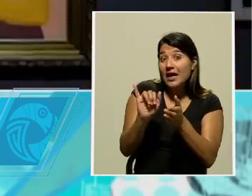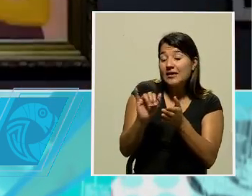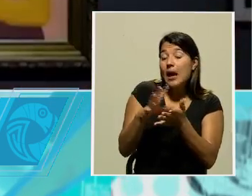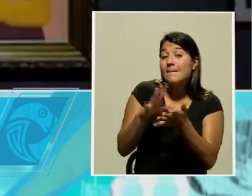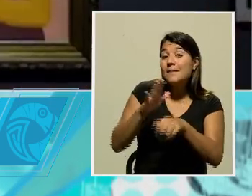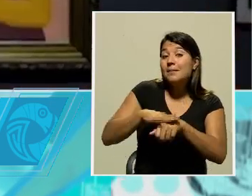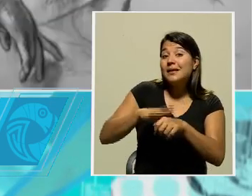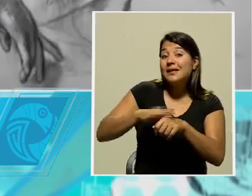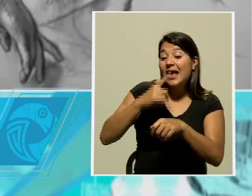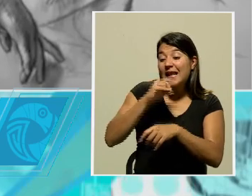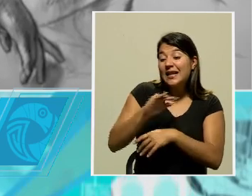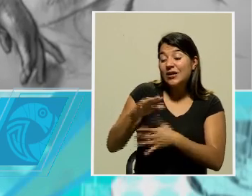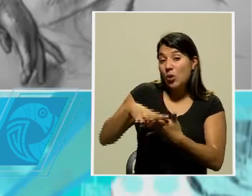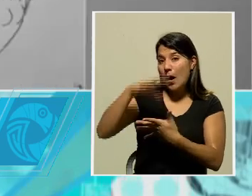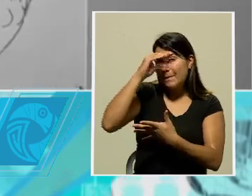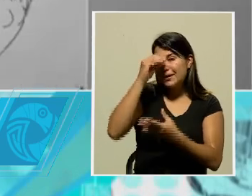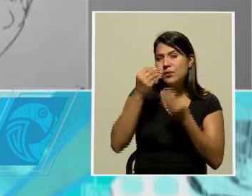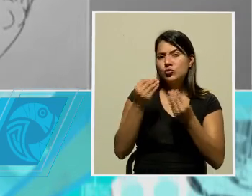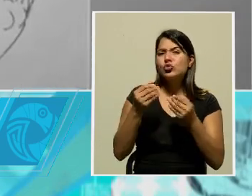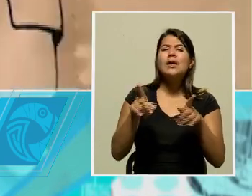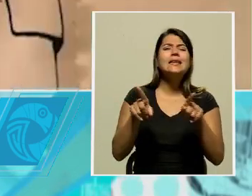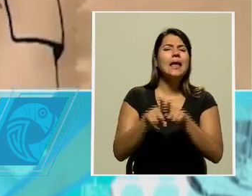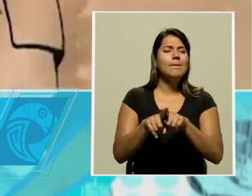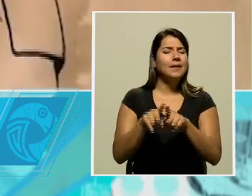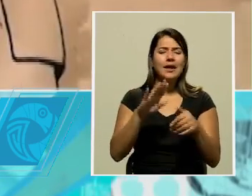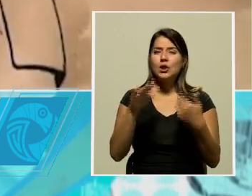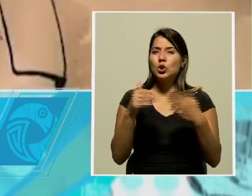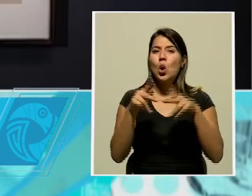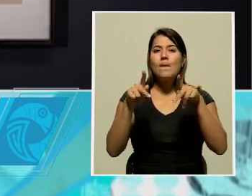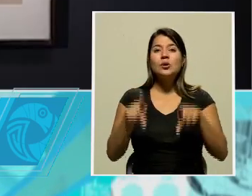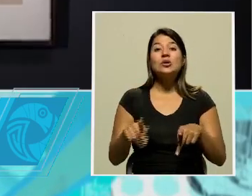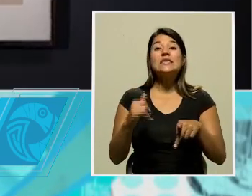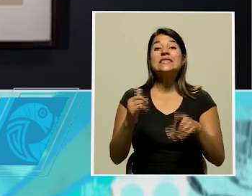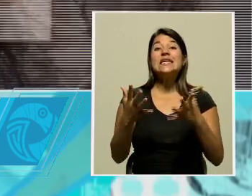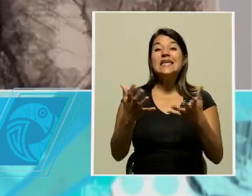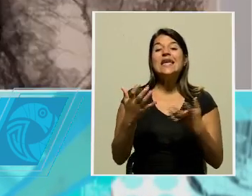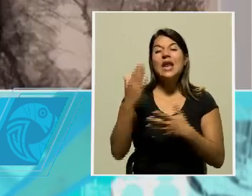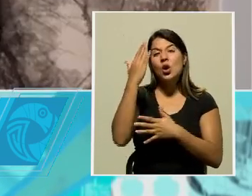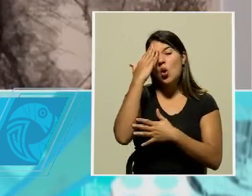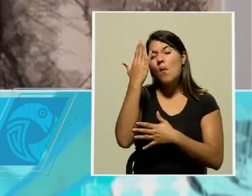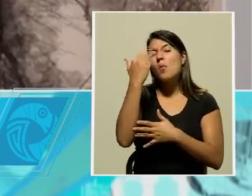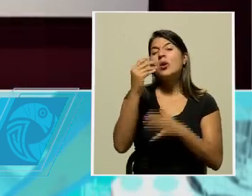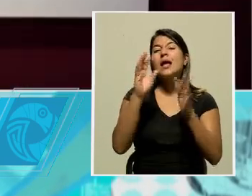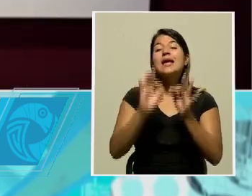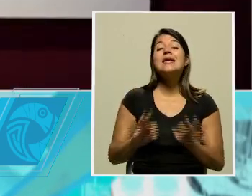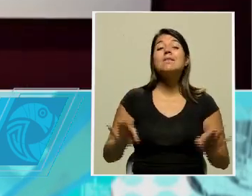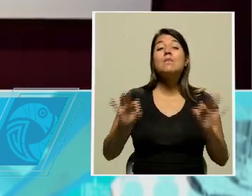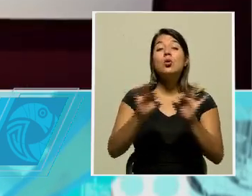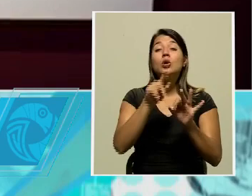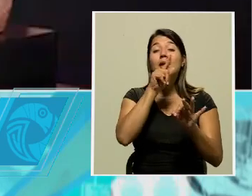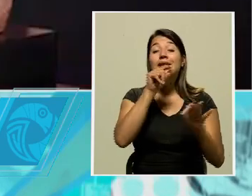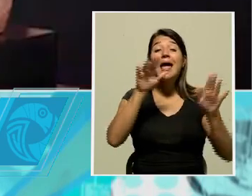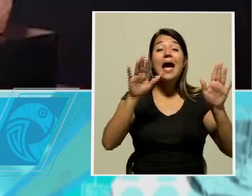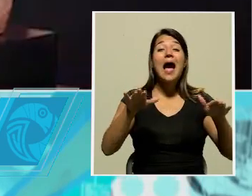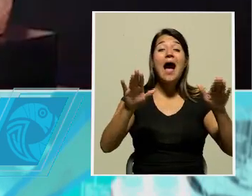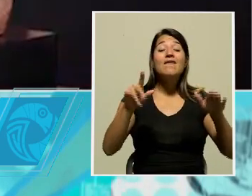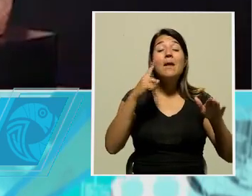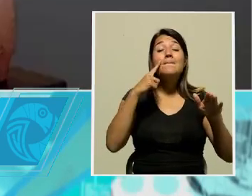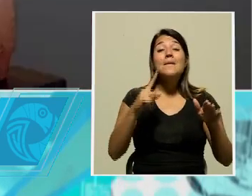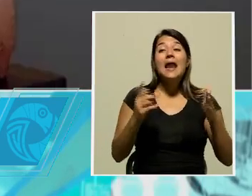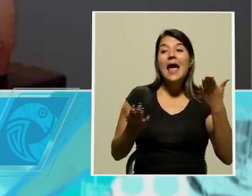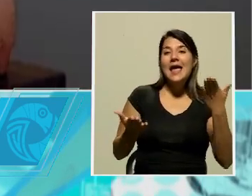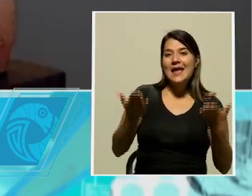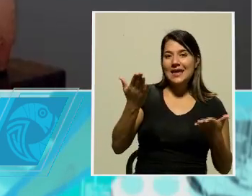para todas las personas que deseen conocer la importancia de las aves en el equilibrio ecológico del país. Los